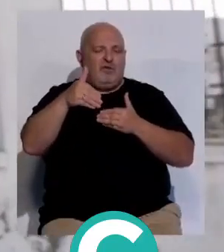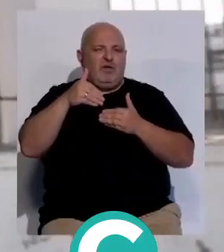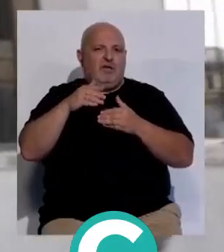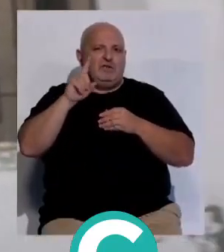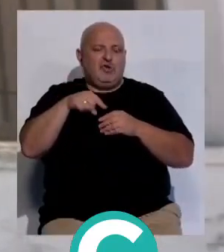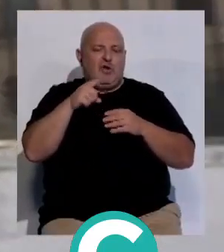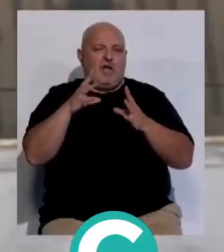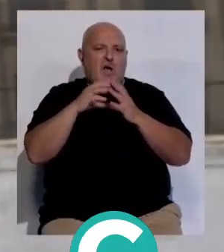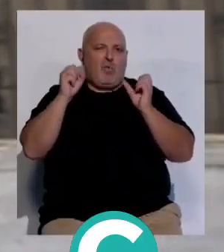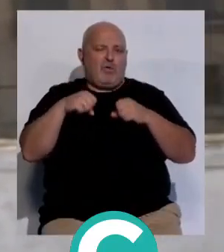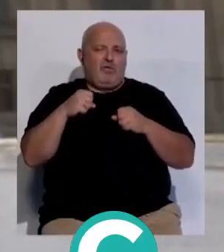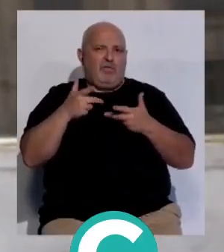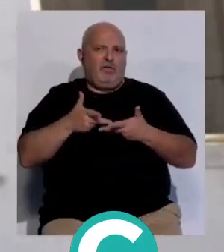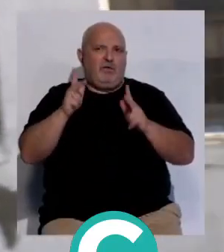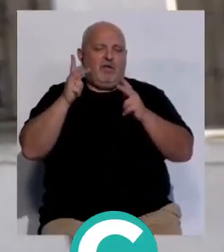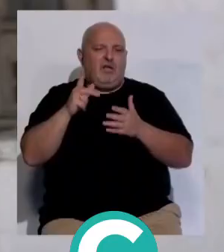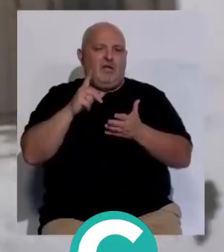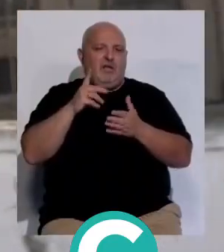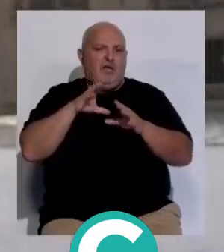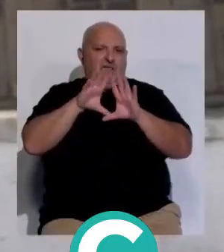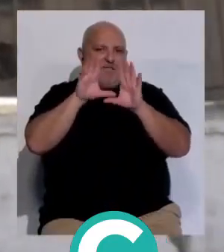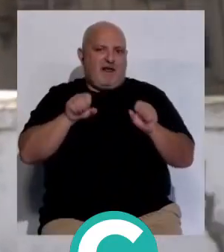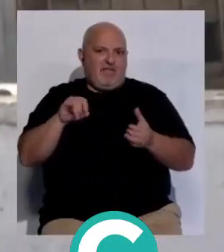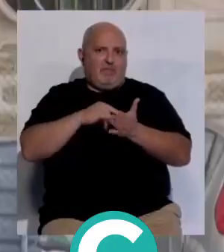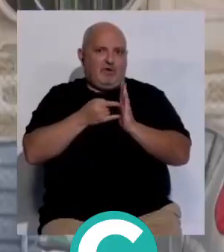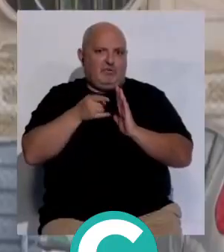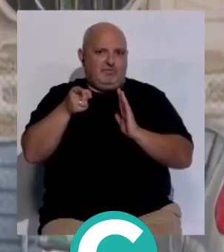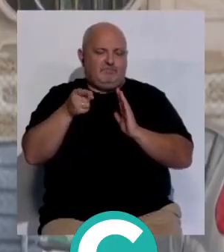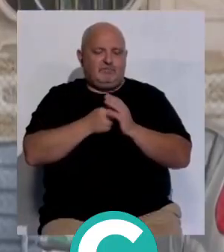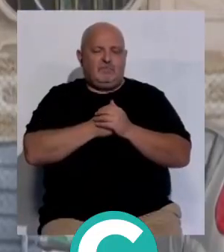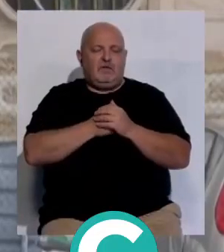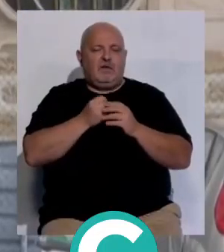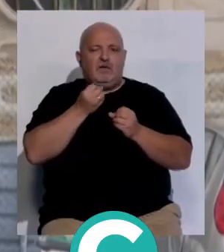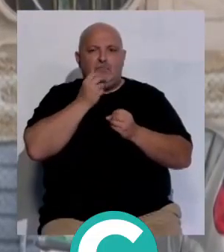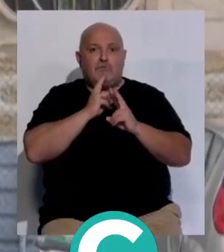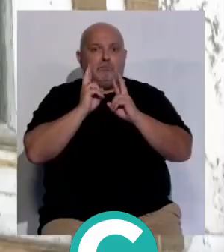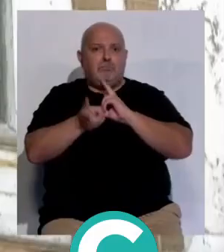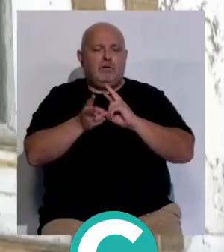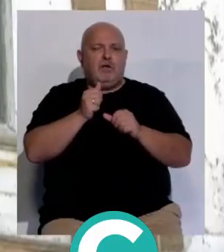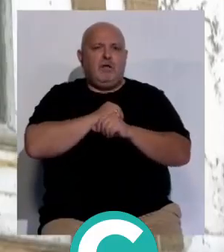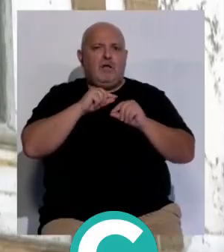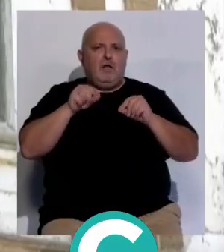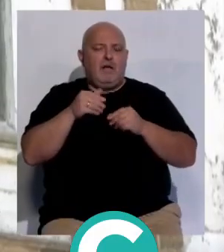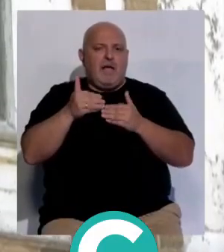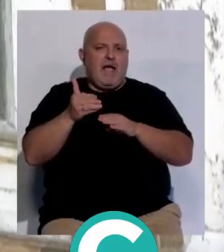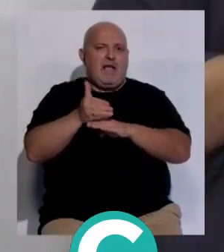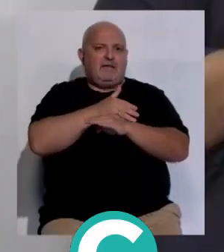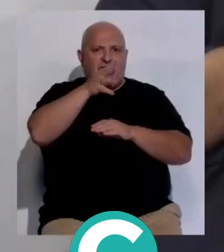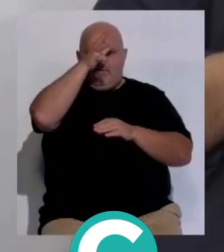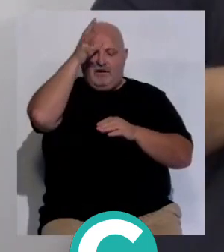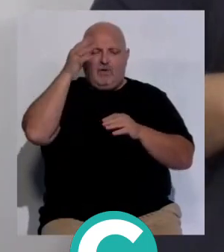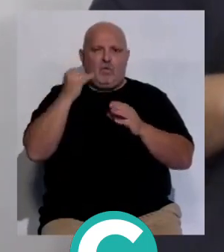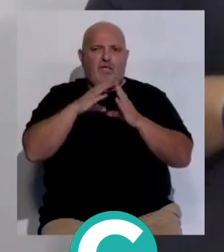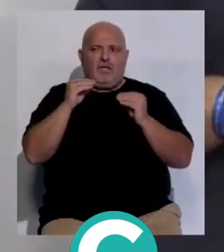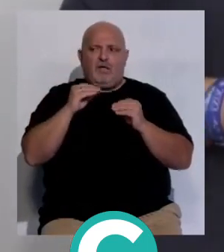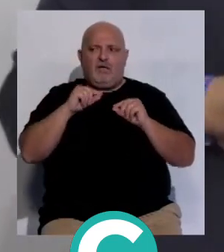cerrará el acuerdo y posibilitará sacar adelante el proyecto de Valcárcel En su intervención esperaba la firma del convenio para antes del verano La